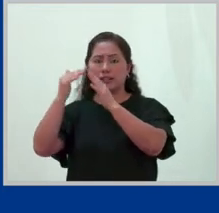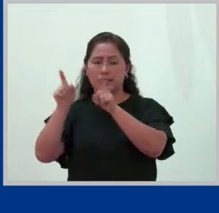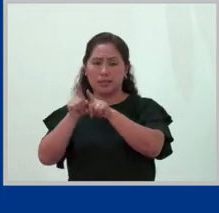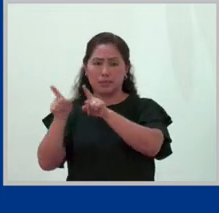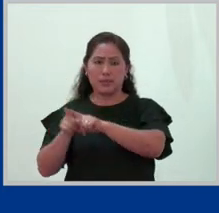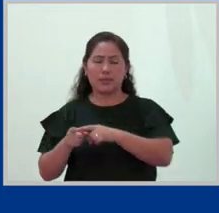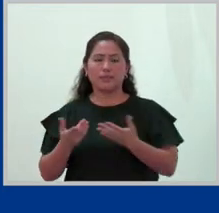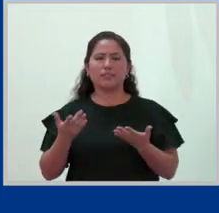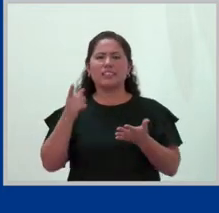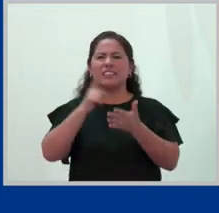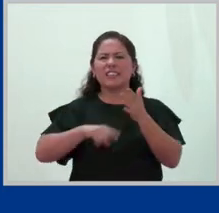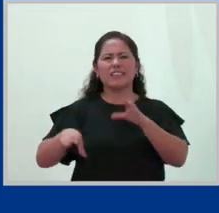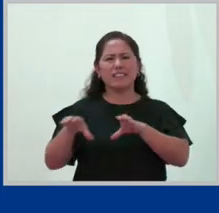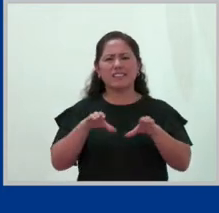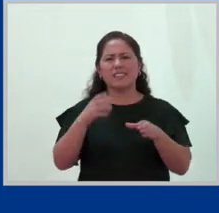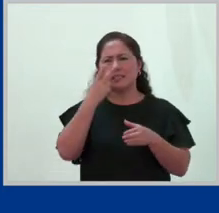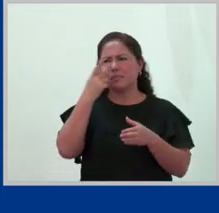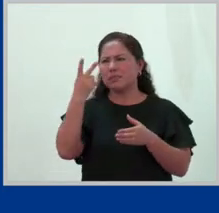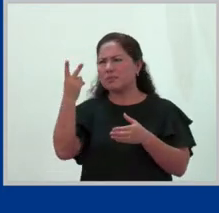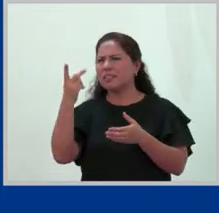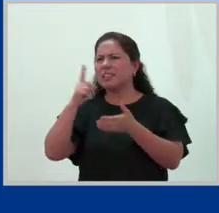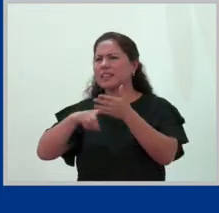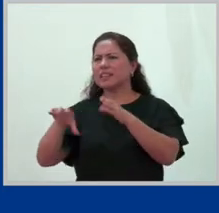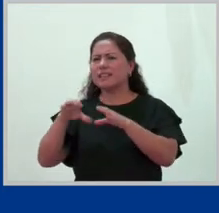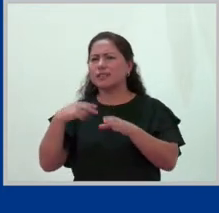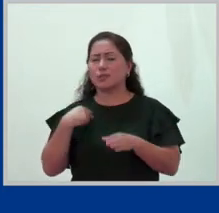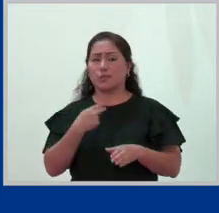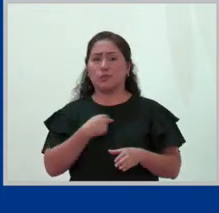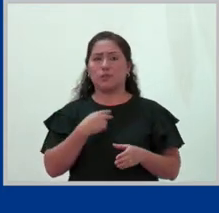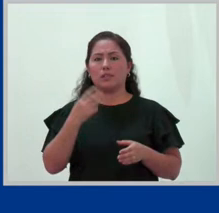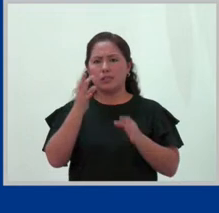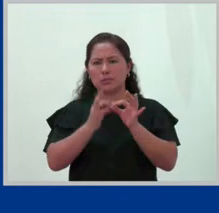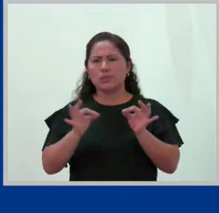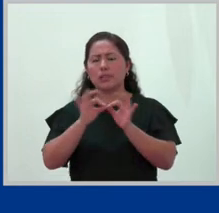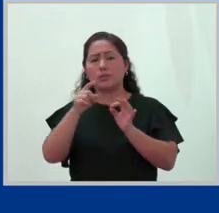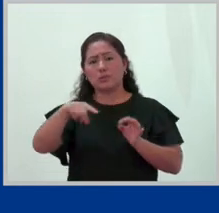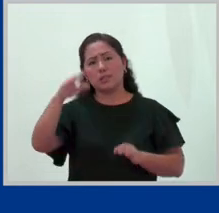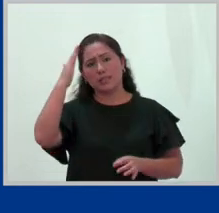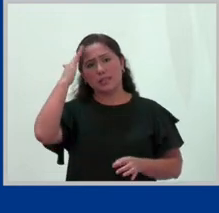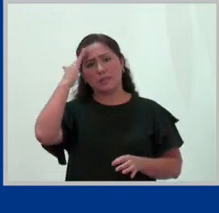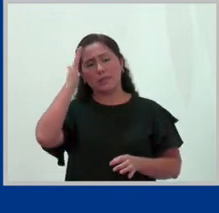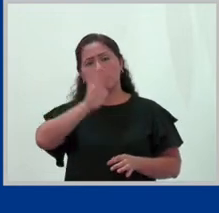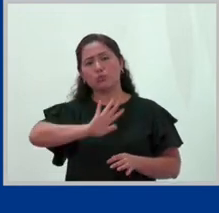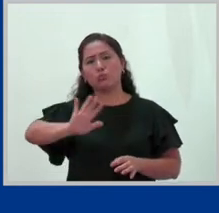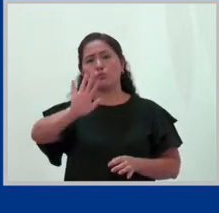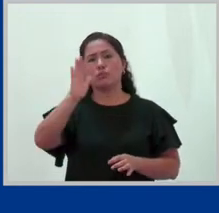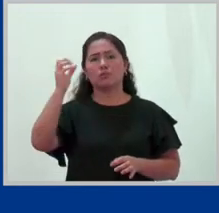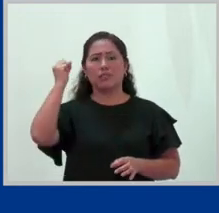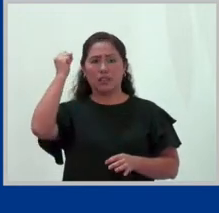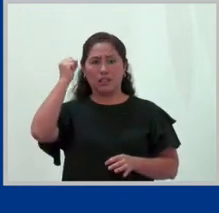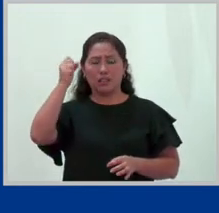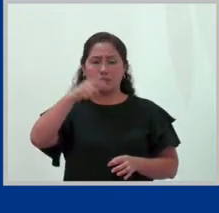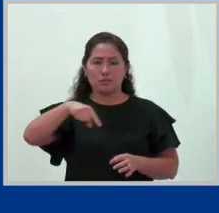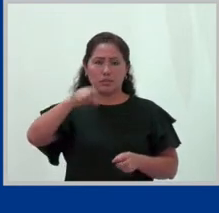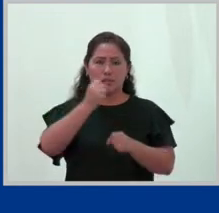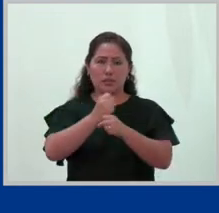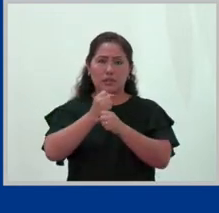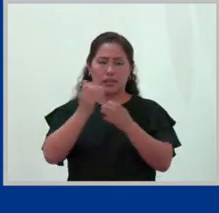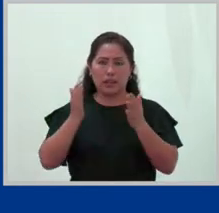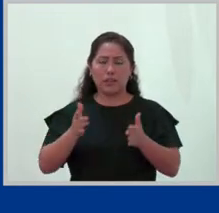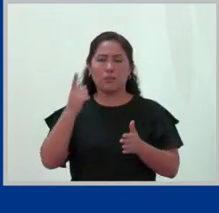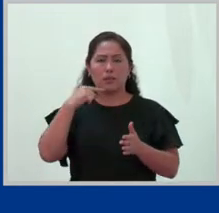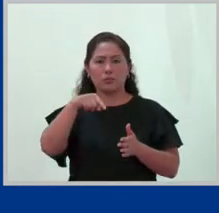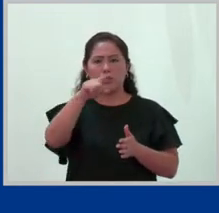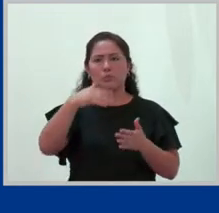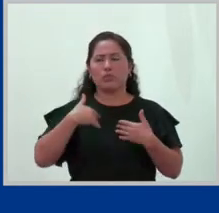haciendo al respecto? Es importante conocer estos derechos que están reconocidos ya en nuestro ordenamiento para poder exigirlos.